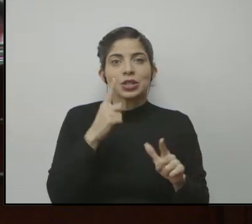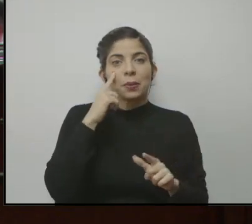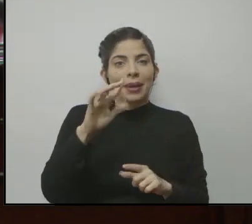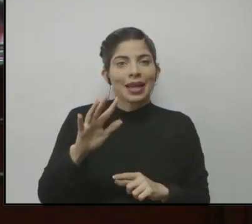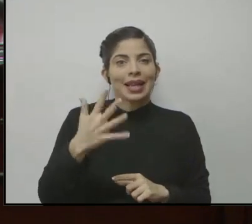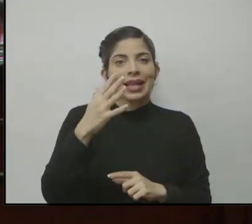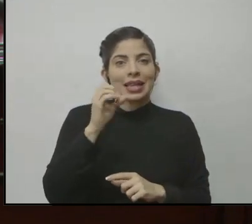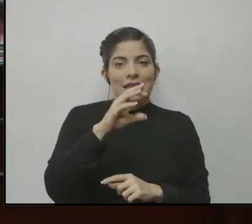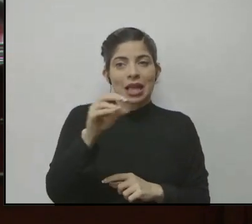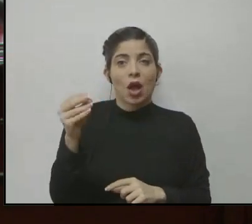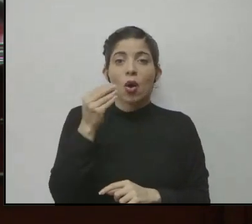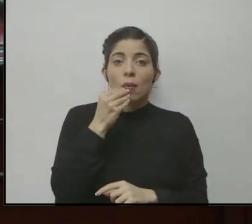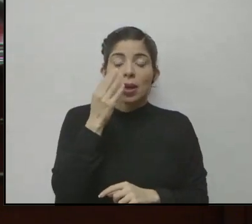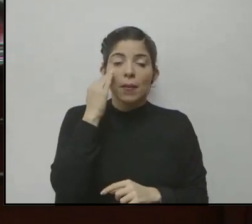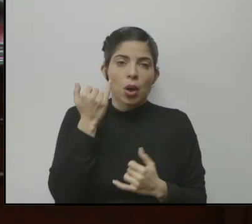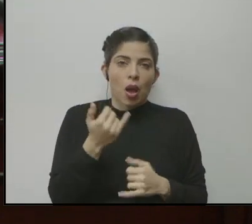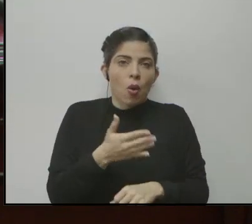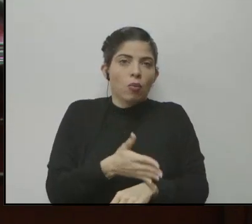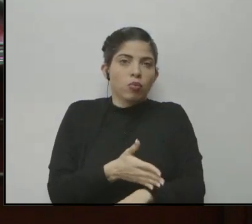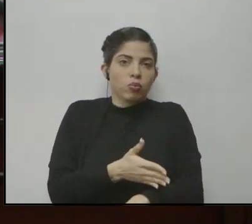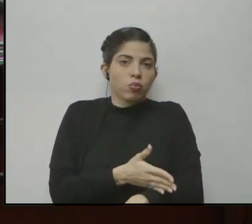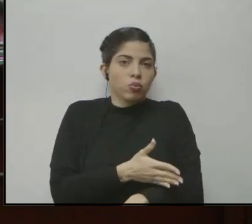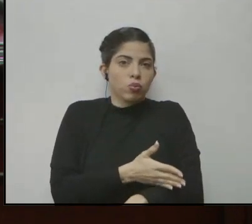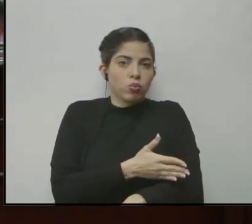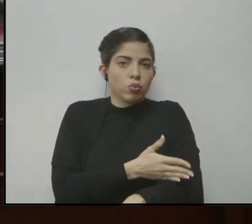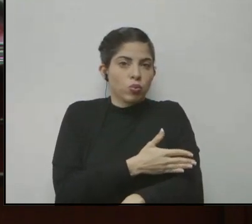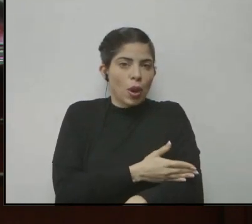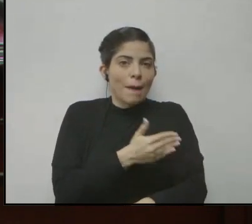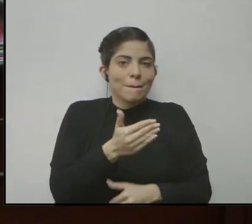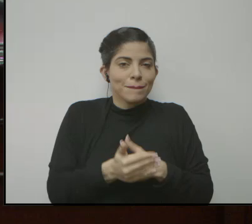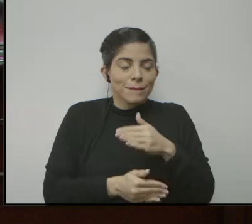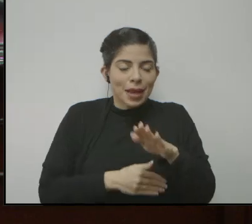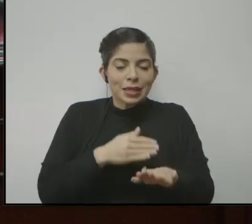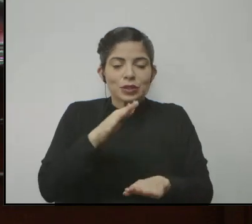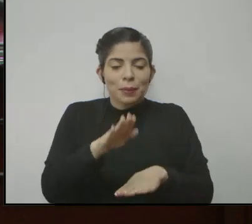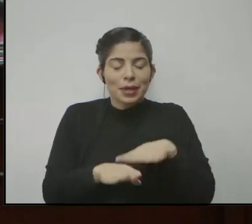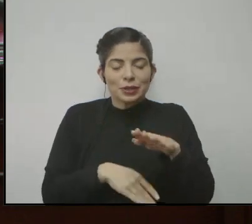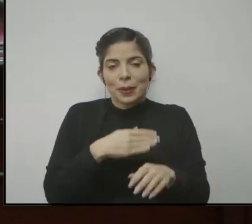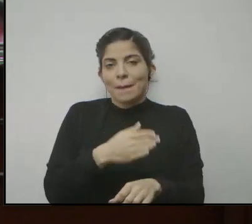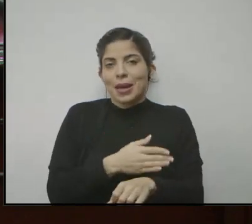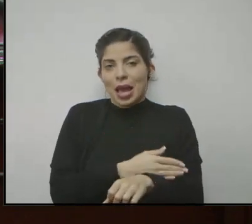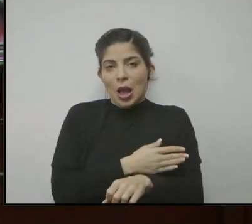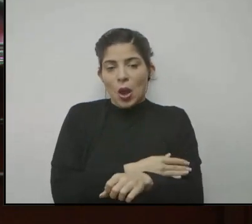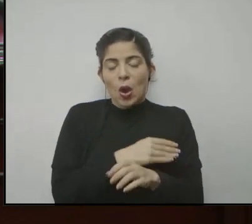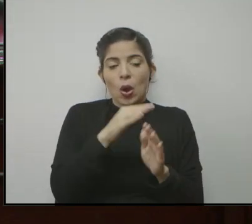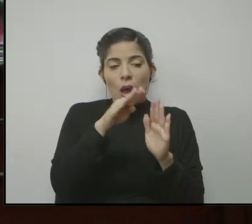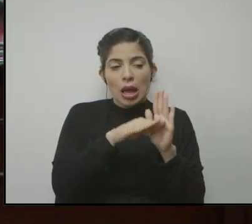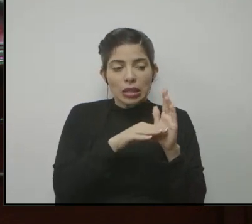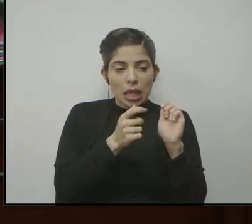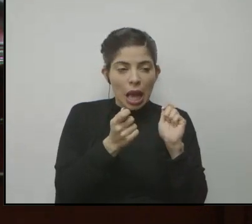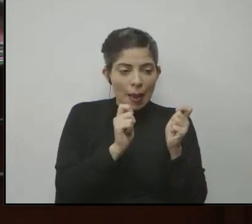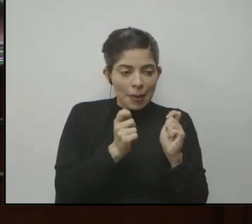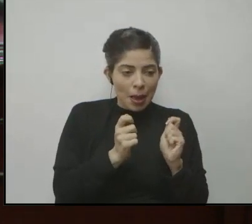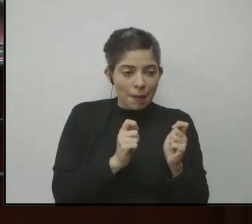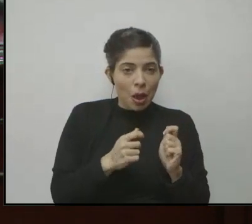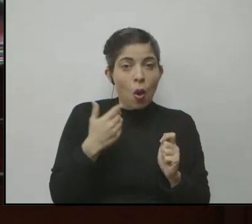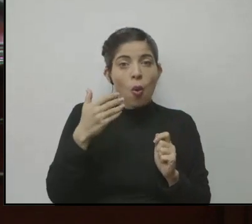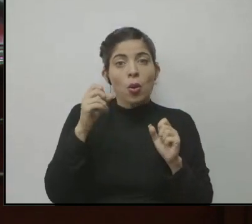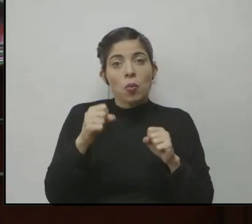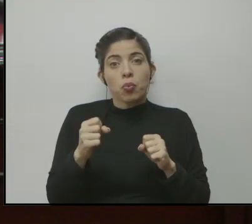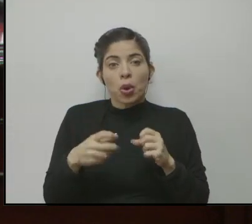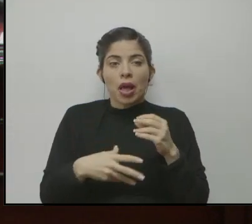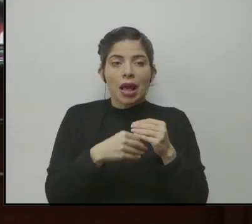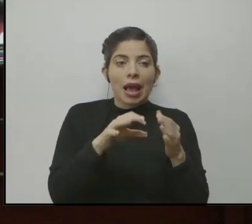entrega de alimentos porque hemos ido mejorando señor presidente todos los protocolos, hemos cambiado y variado los alimentos, cuando ponemos